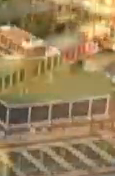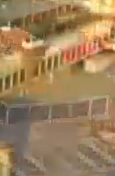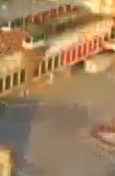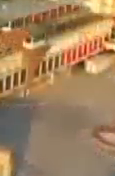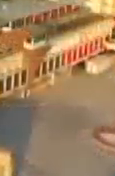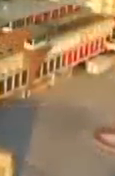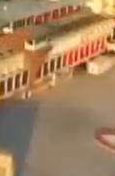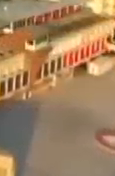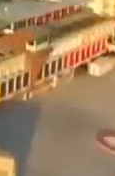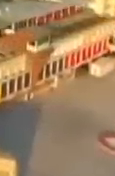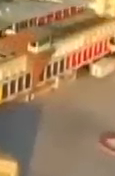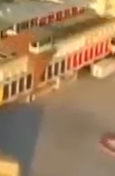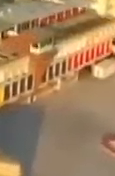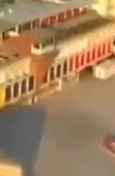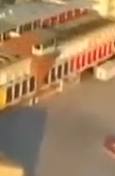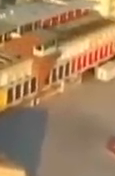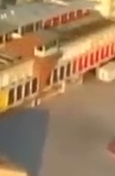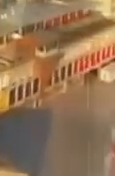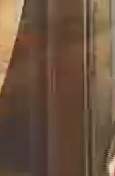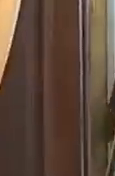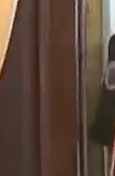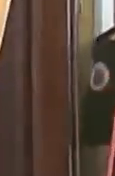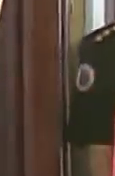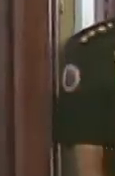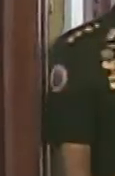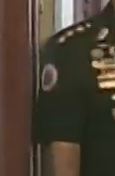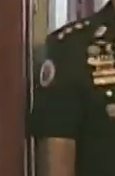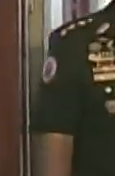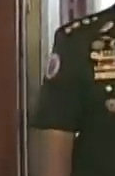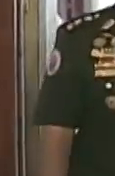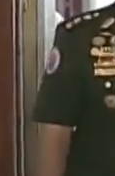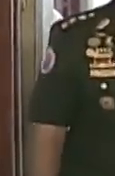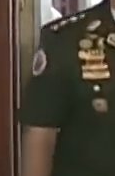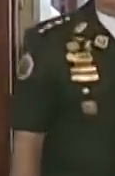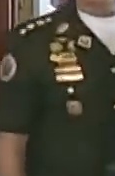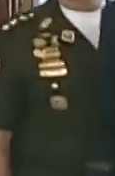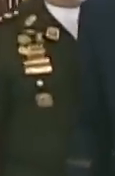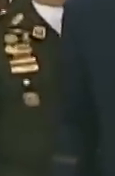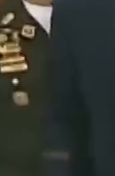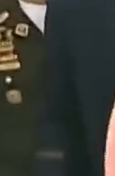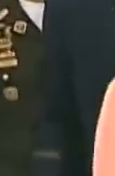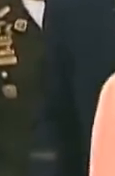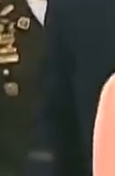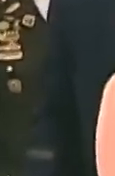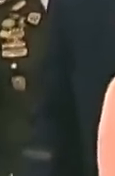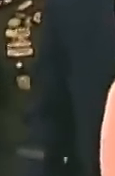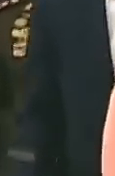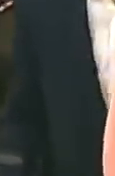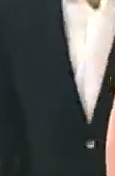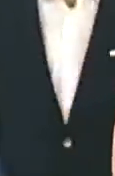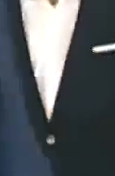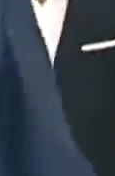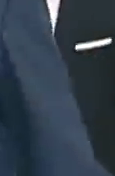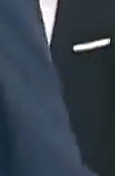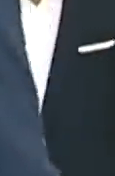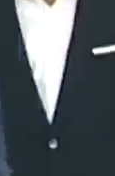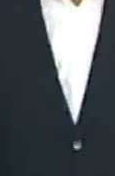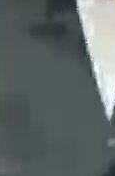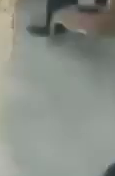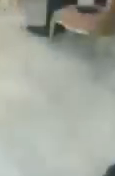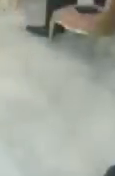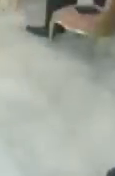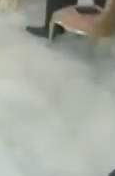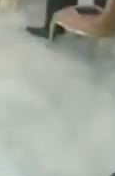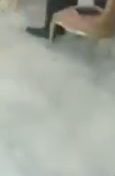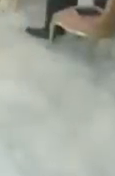Un sol del Perú del Palacio de Miraflores, el ciudadano Nicolás Maduro Moros, presidente constitucional de la